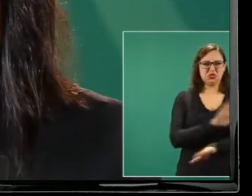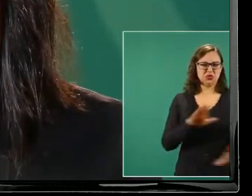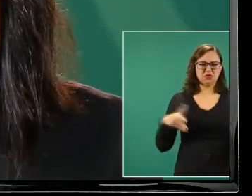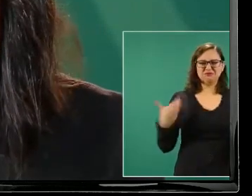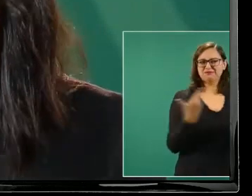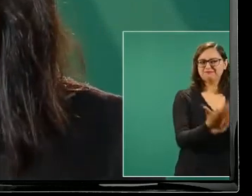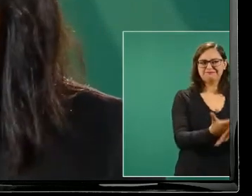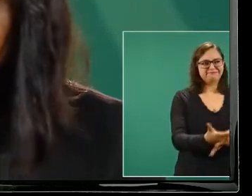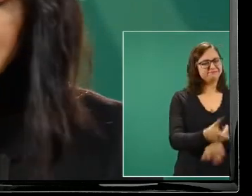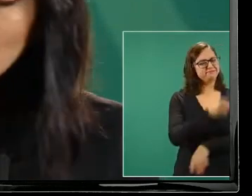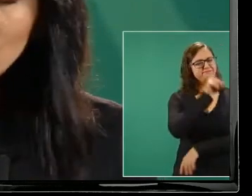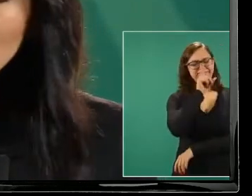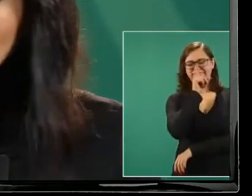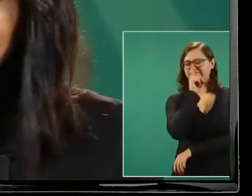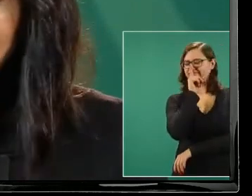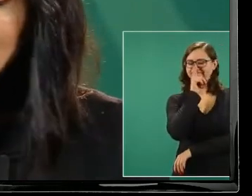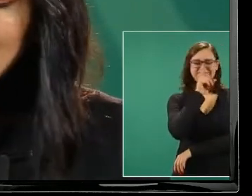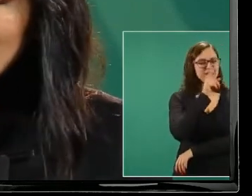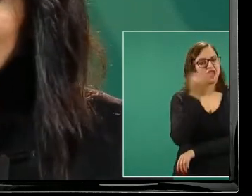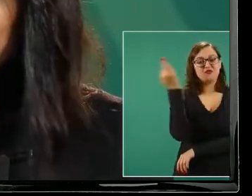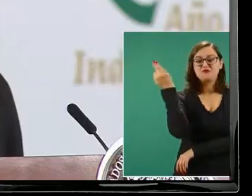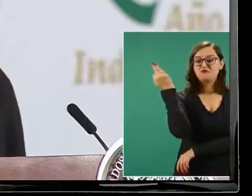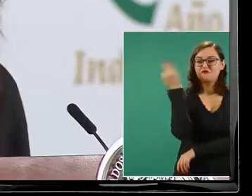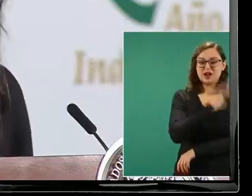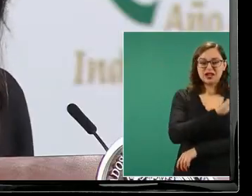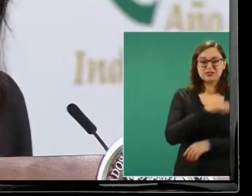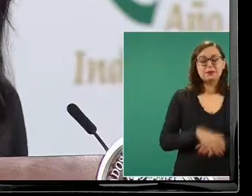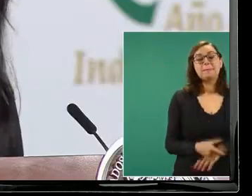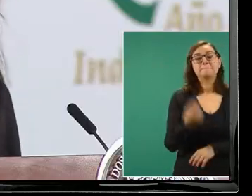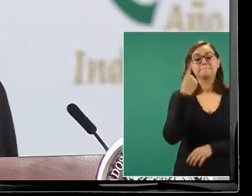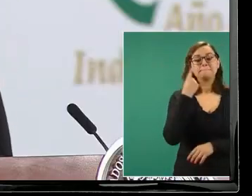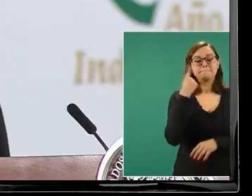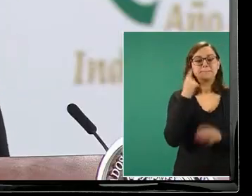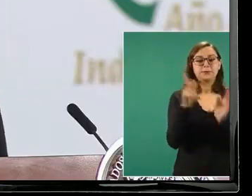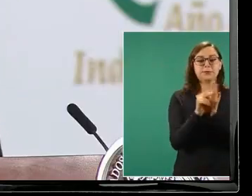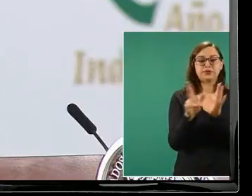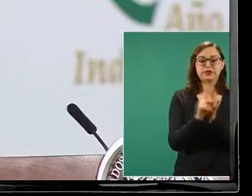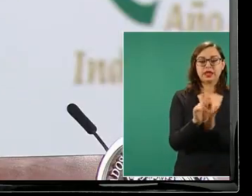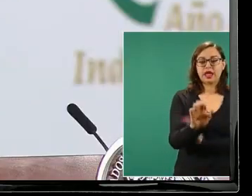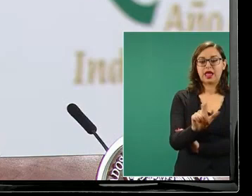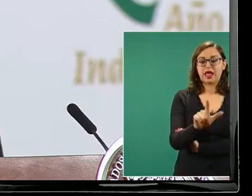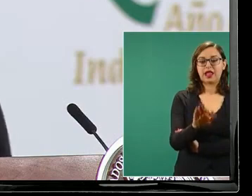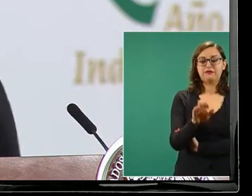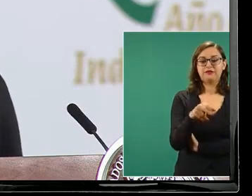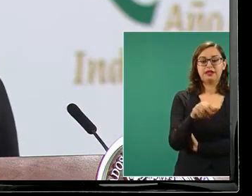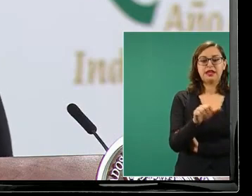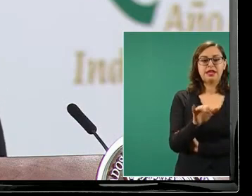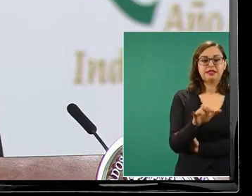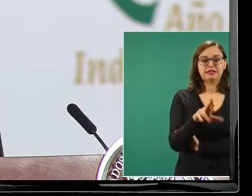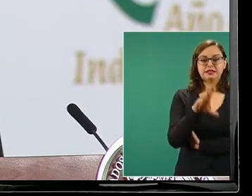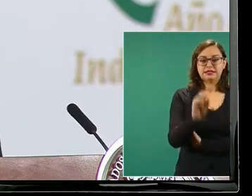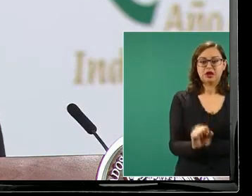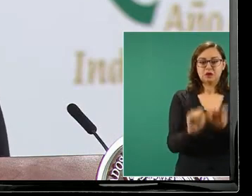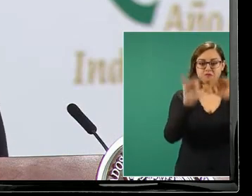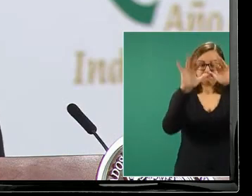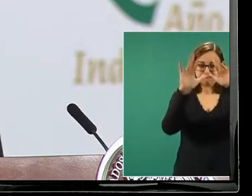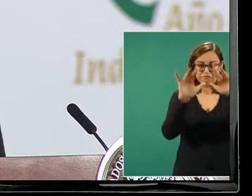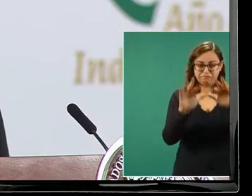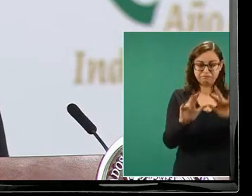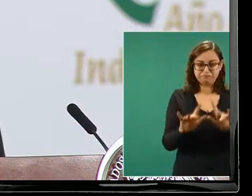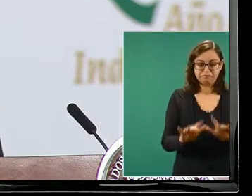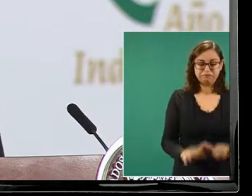veamos lo que publicó el periódico El Financiero que no tuvo límites al presentar un artículo de Leonardo